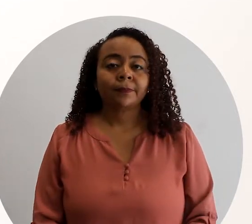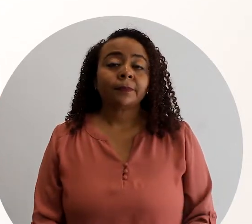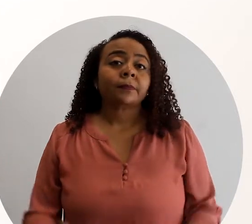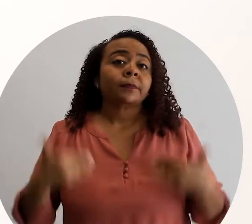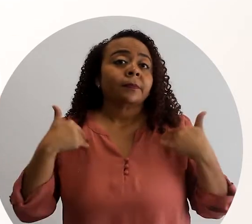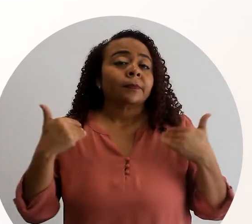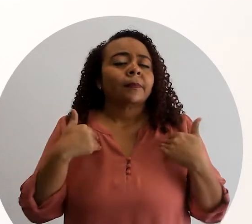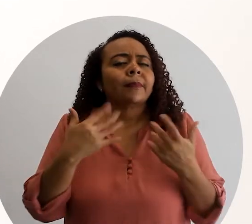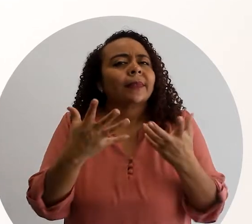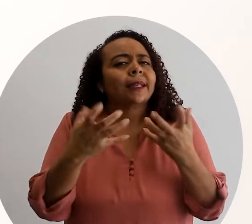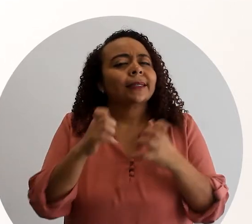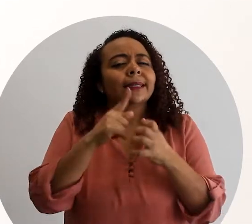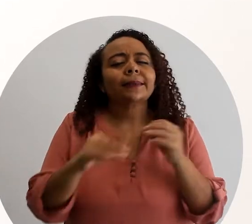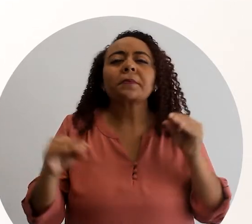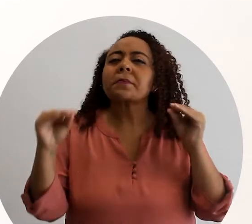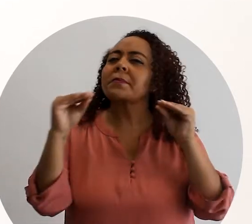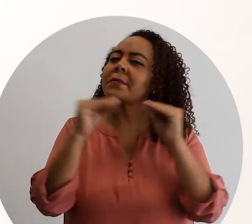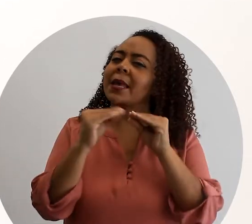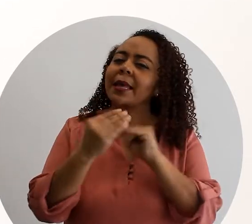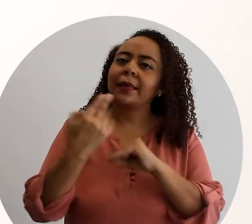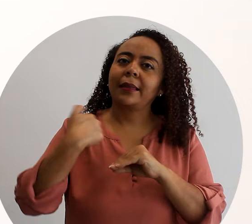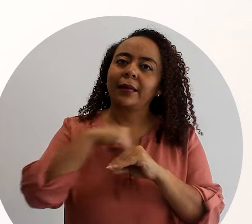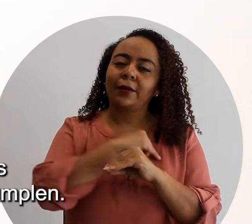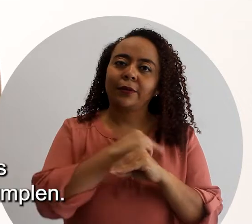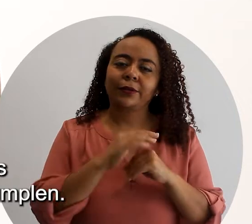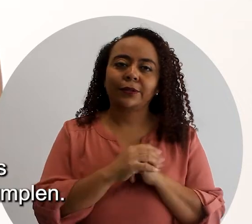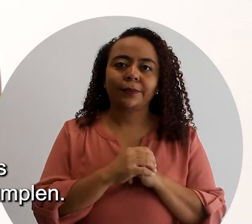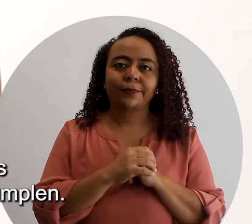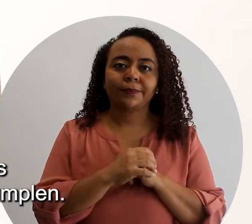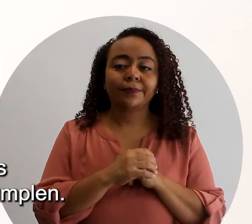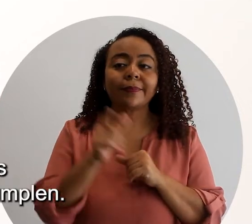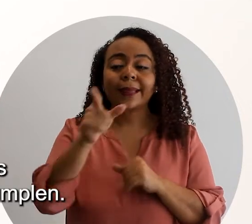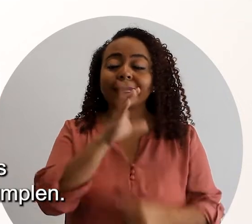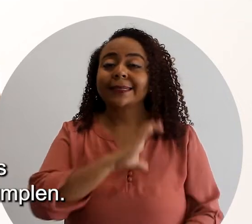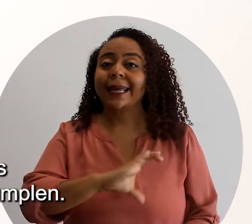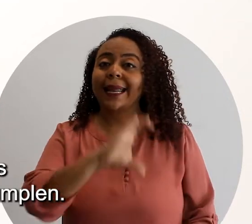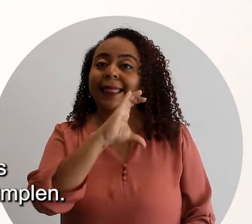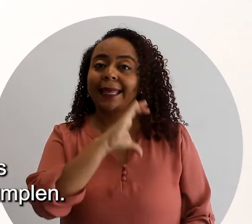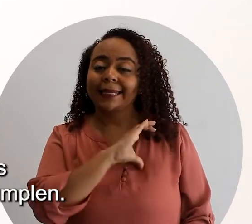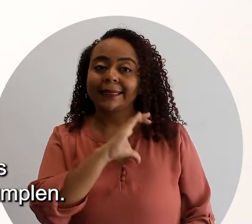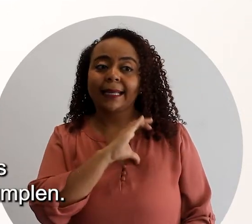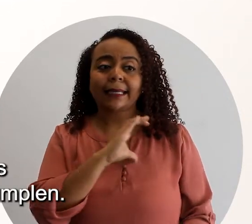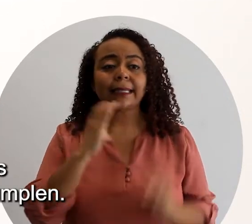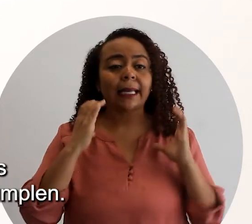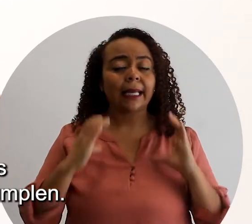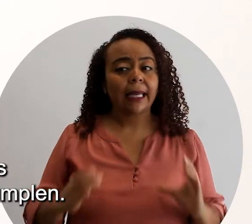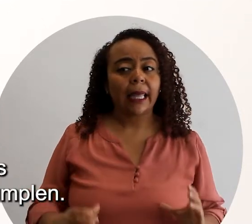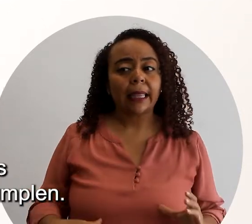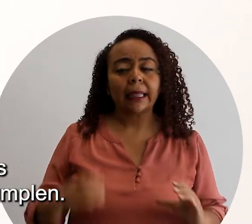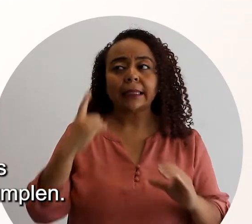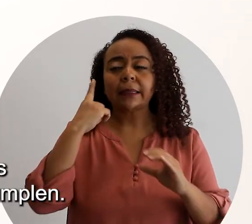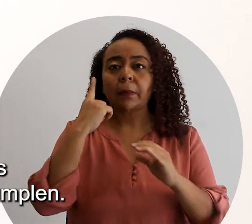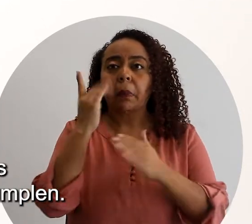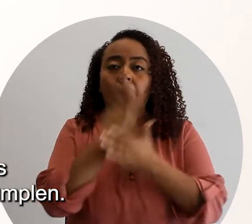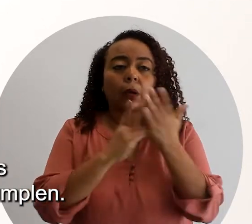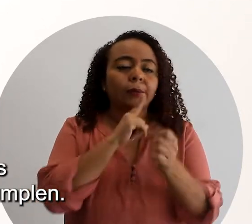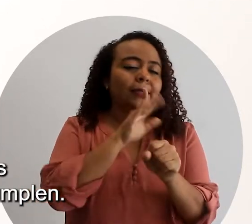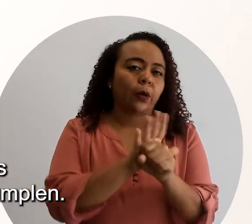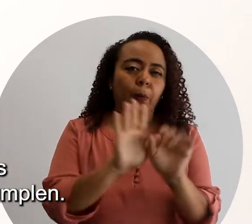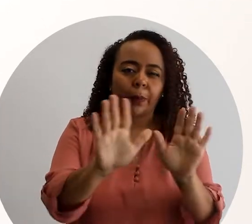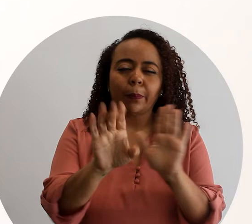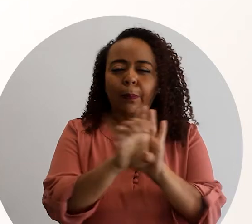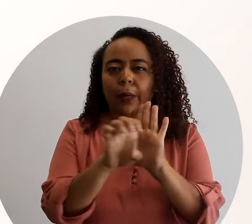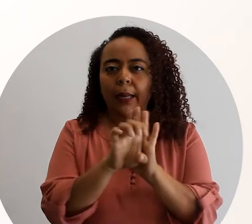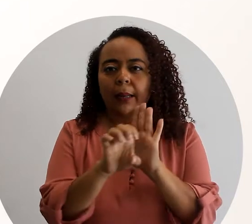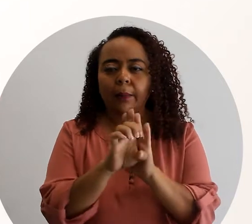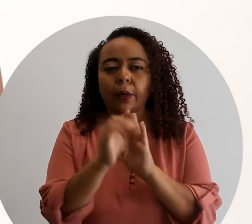Las alegrías deseadas son aquellas que van más allá de una solución. Son las características que la clientela desea, pero no siempre se